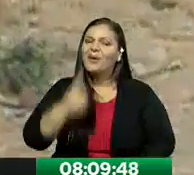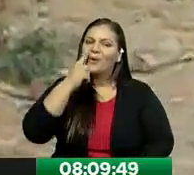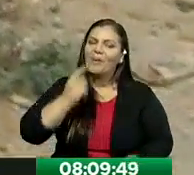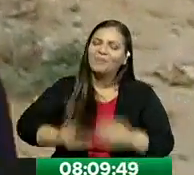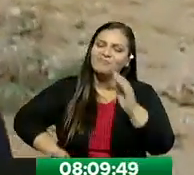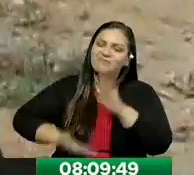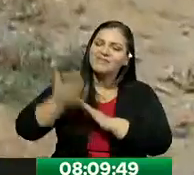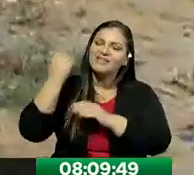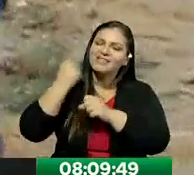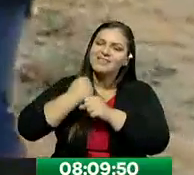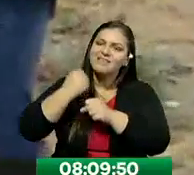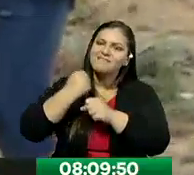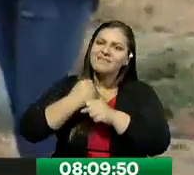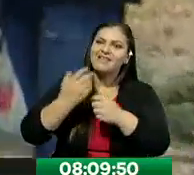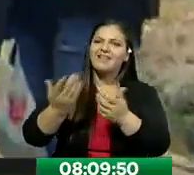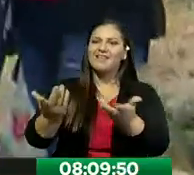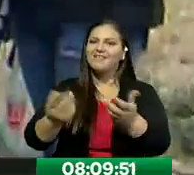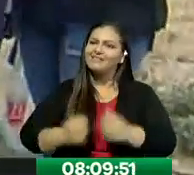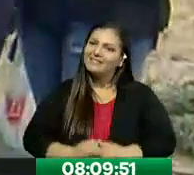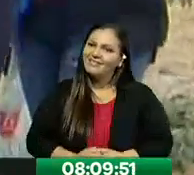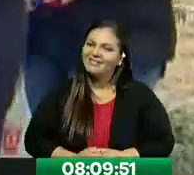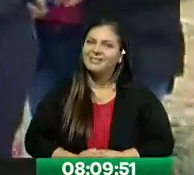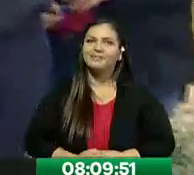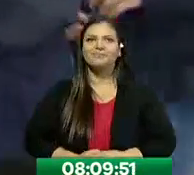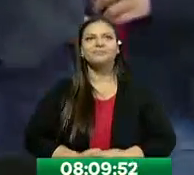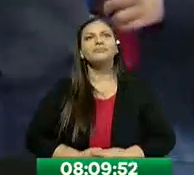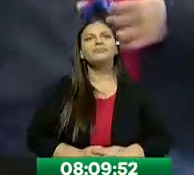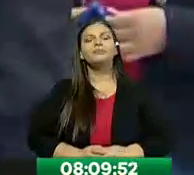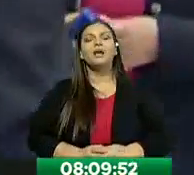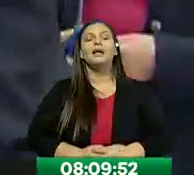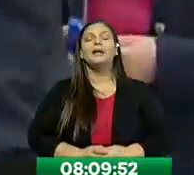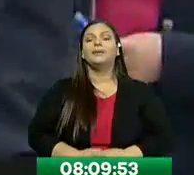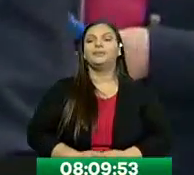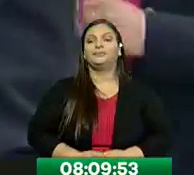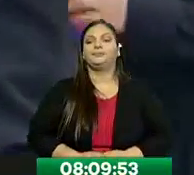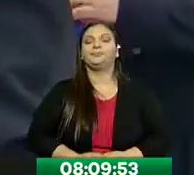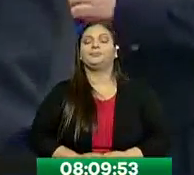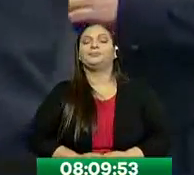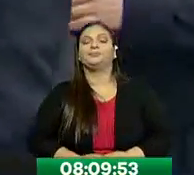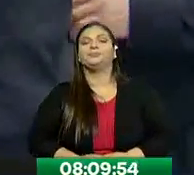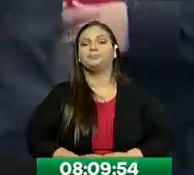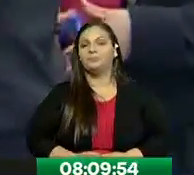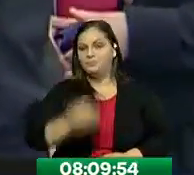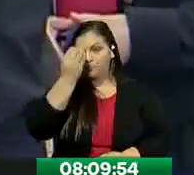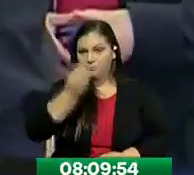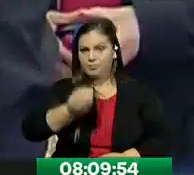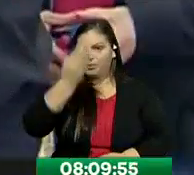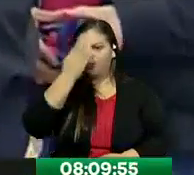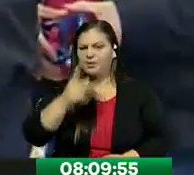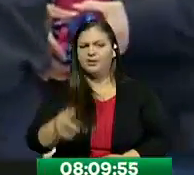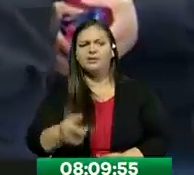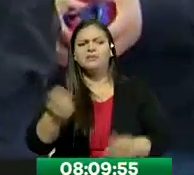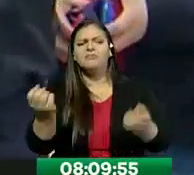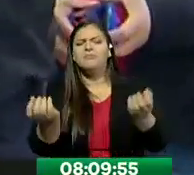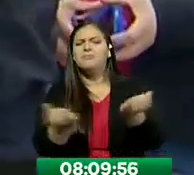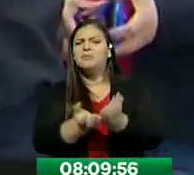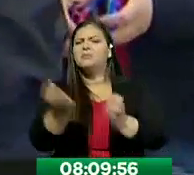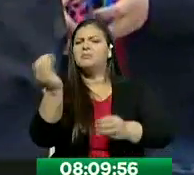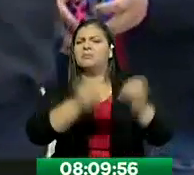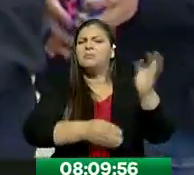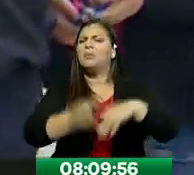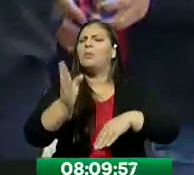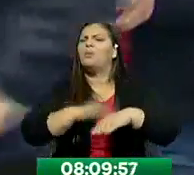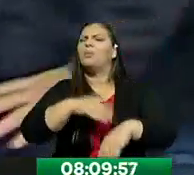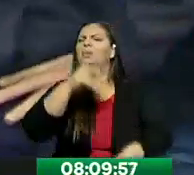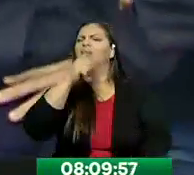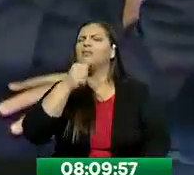Muy buenos días. Coméntenos, desde hace qué tiempo se registra este problema de la basura y quiénes son los que forman